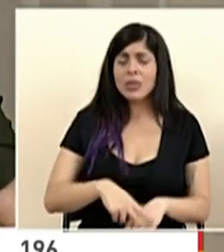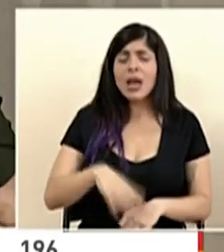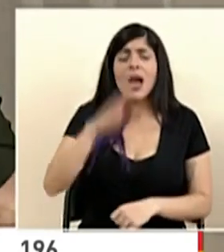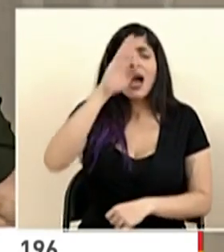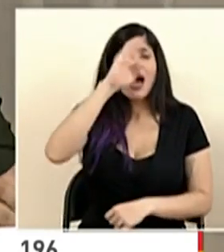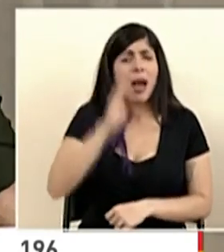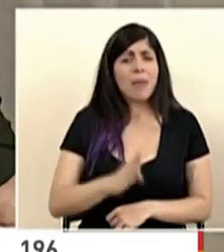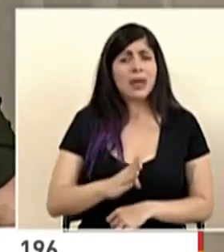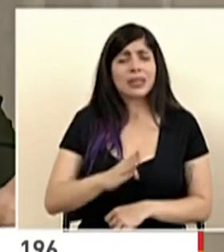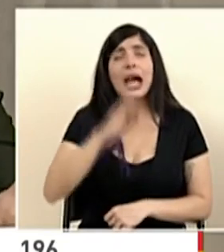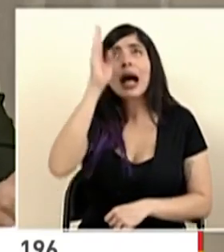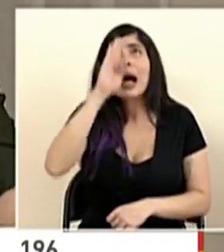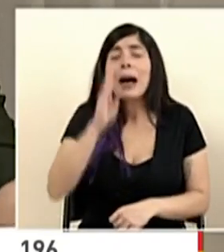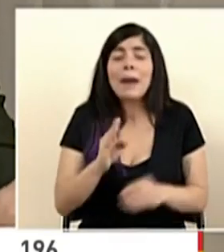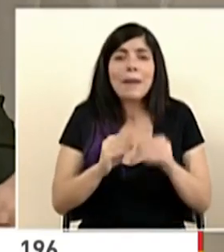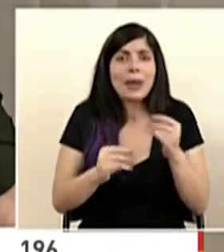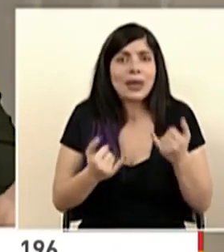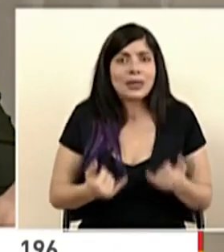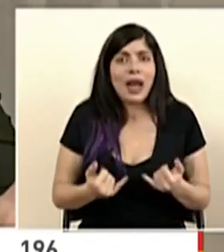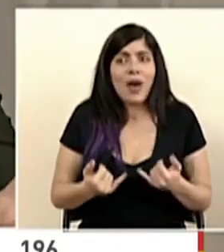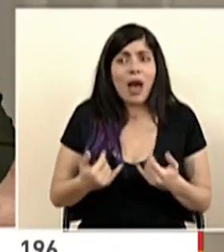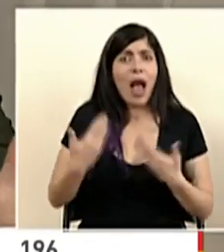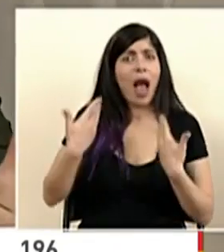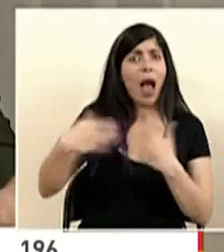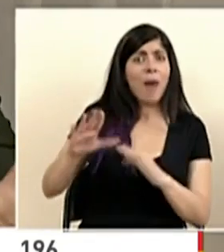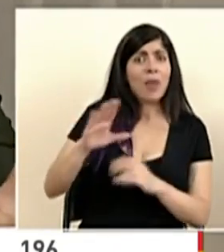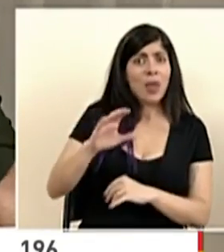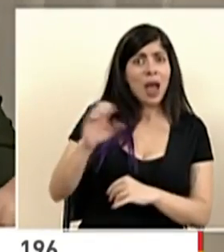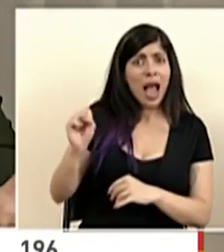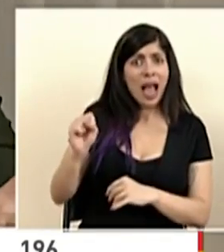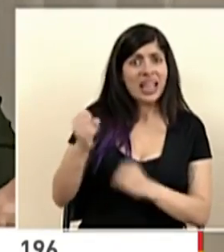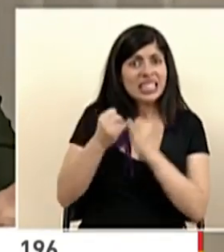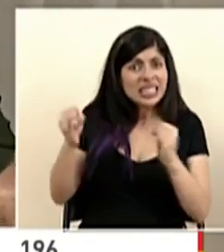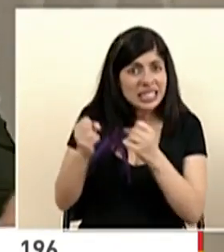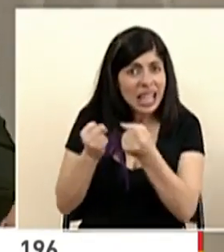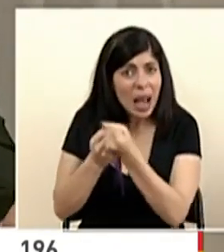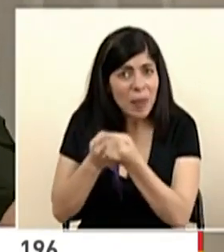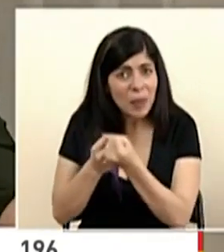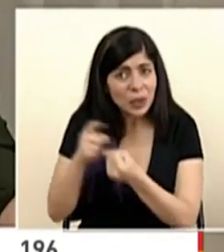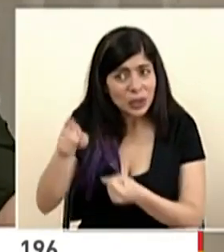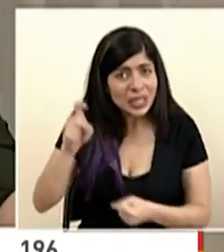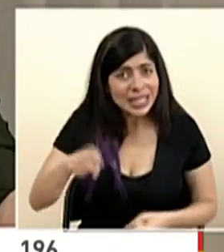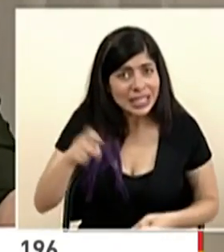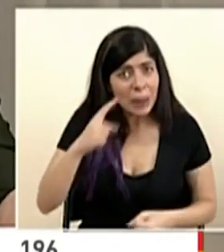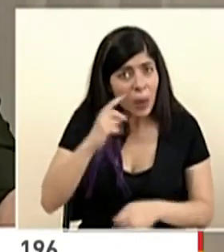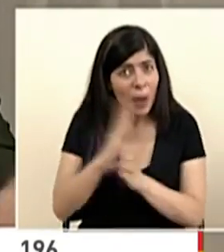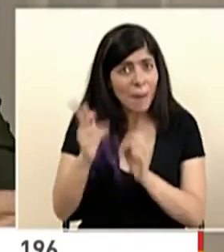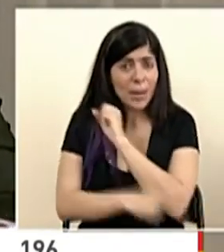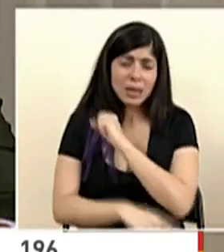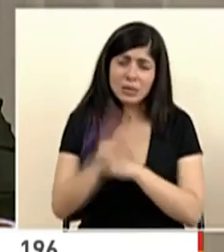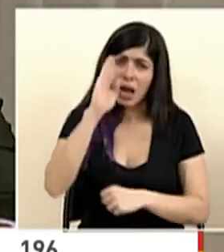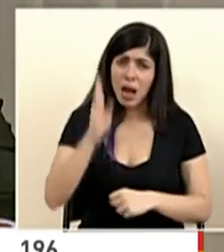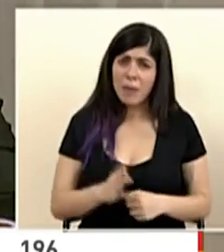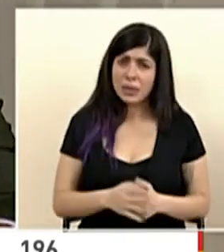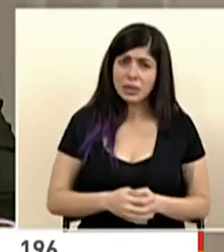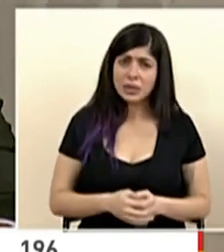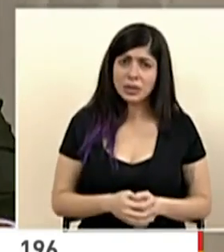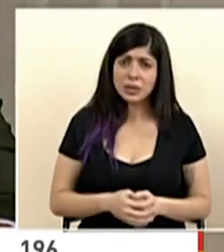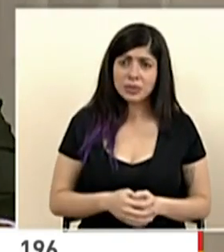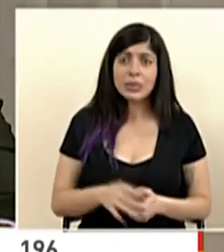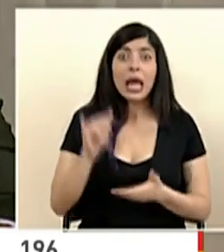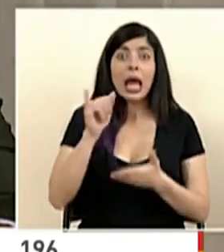jamás, menos hoy, dejará a la Caja sin los respaldos necesarios para cuidarnos como país. Eso